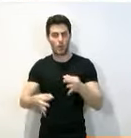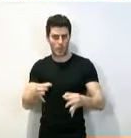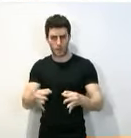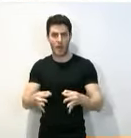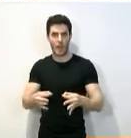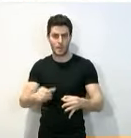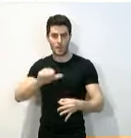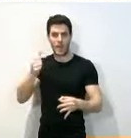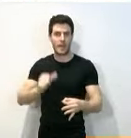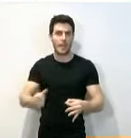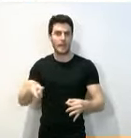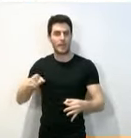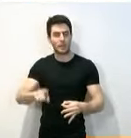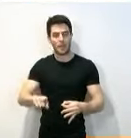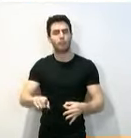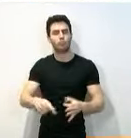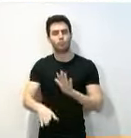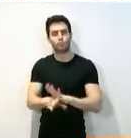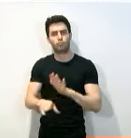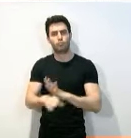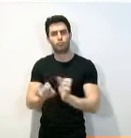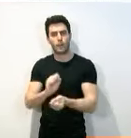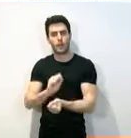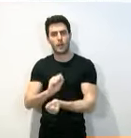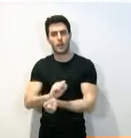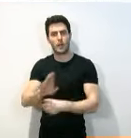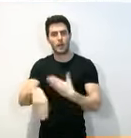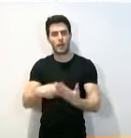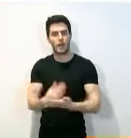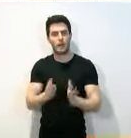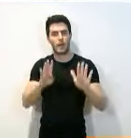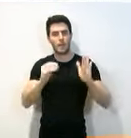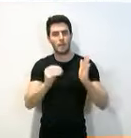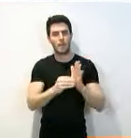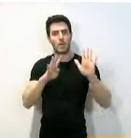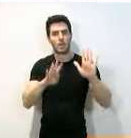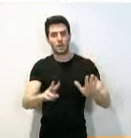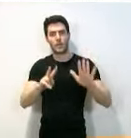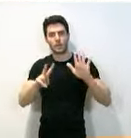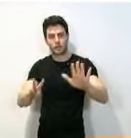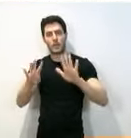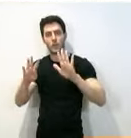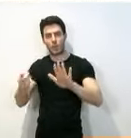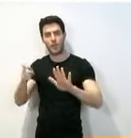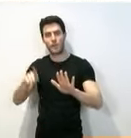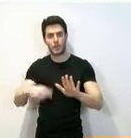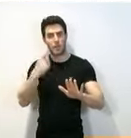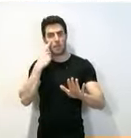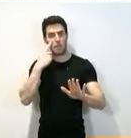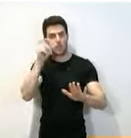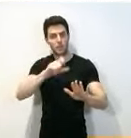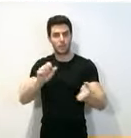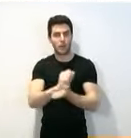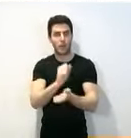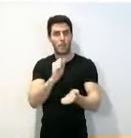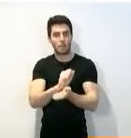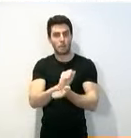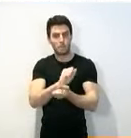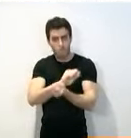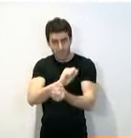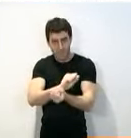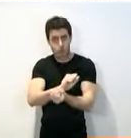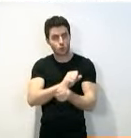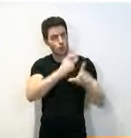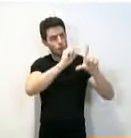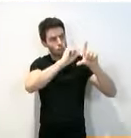Cumplió esa función de cárcel hasta 1979 y aún pueden verse las inscripciones realizadas por los presos en las paredes